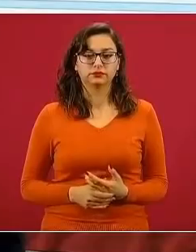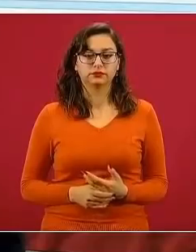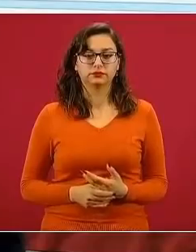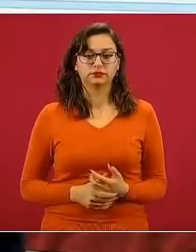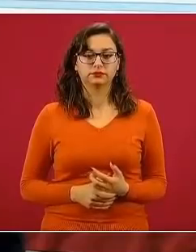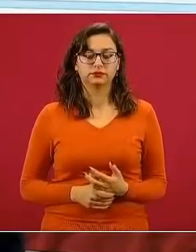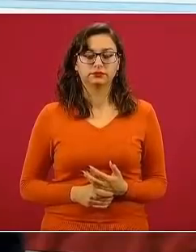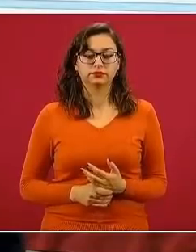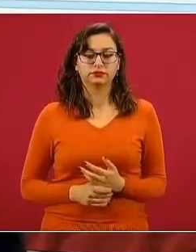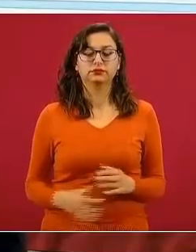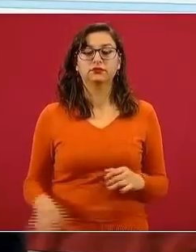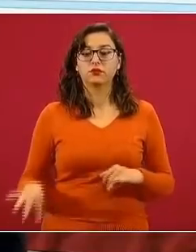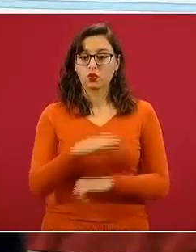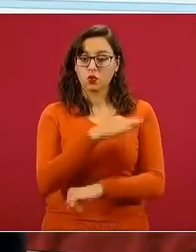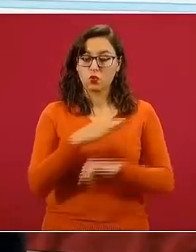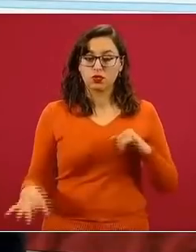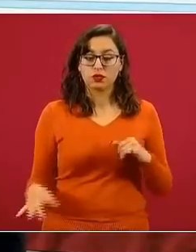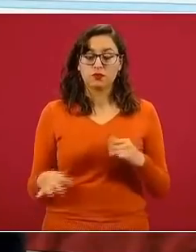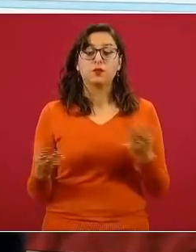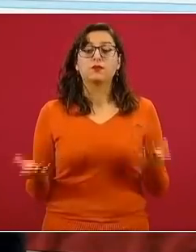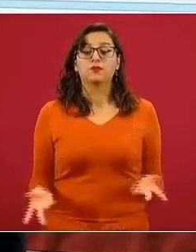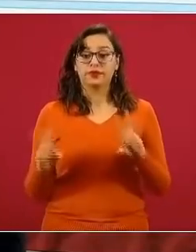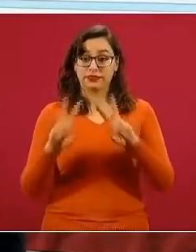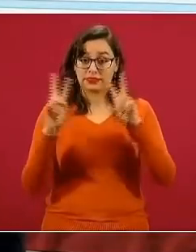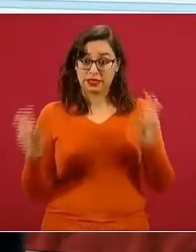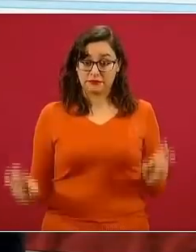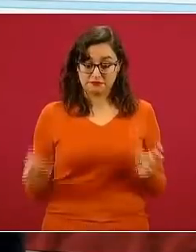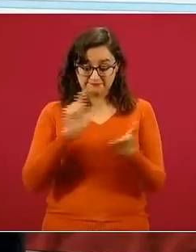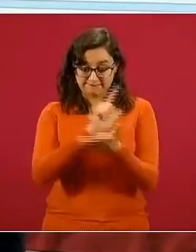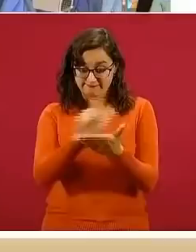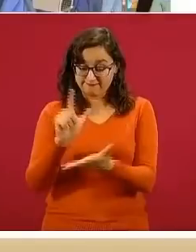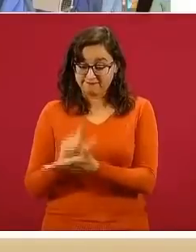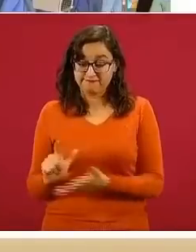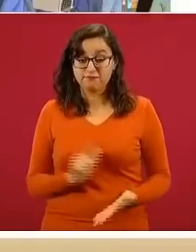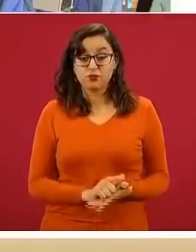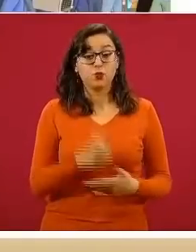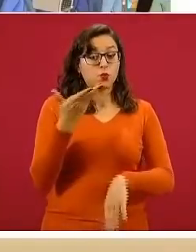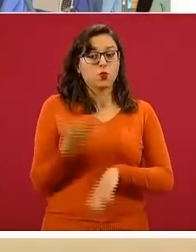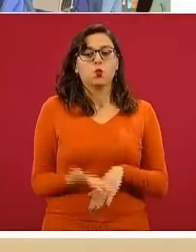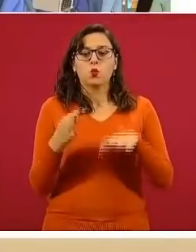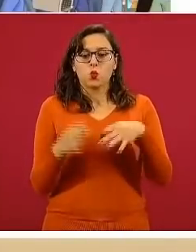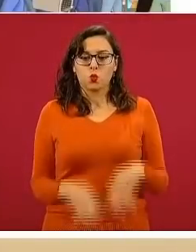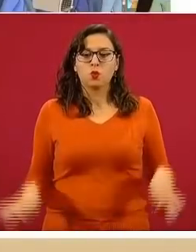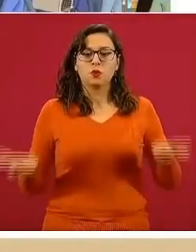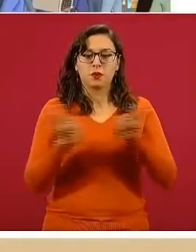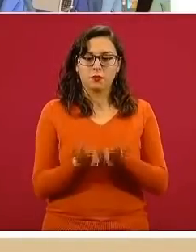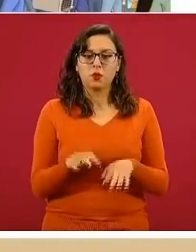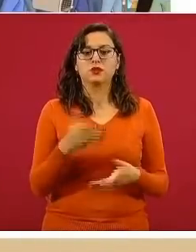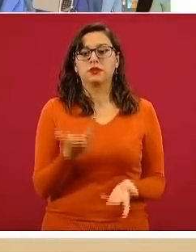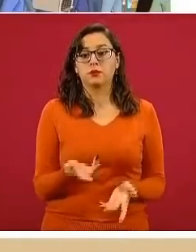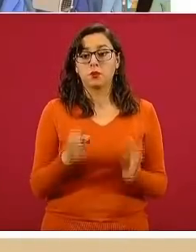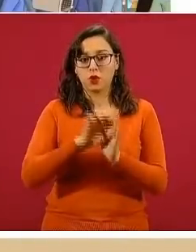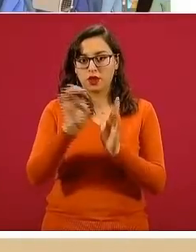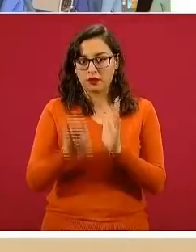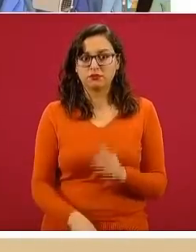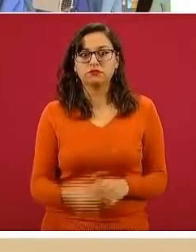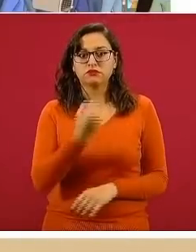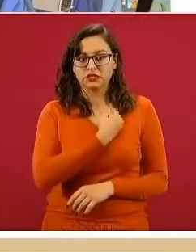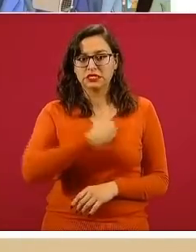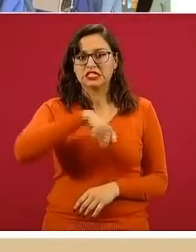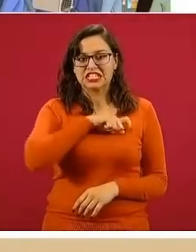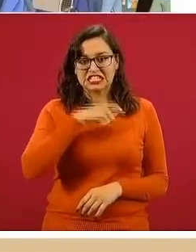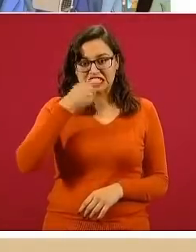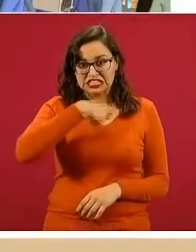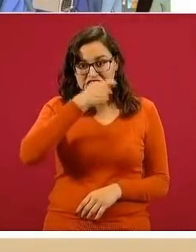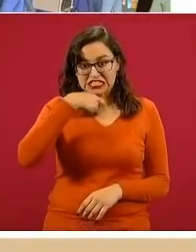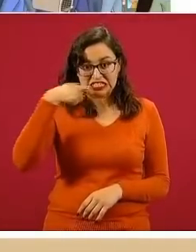Y finalmente la parte de higiene y limpieza que es muy importante y que tiene elementos pues como la salud oral, que también tenemos una